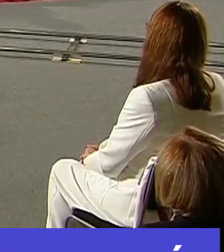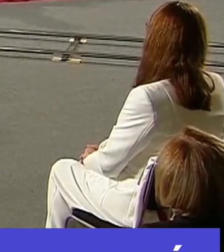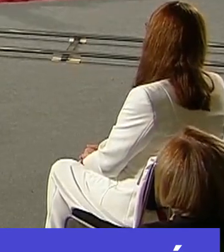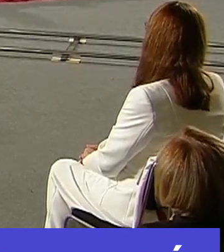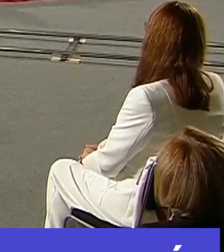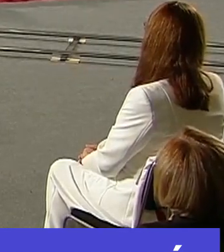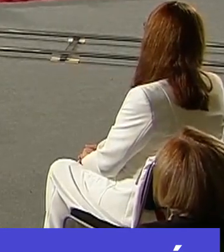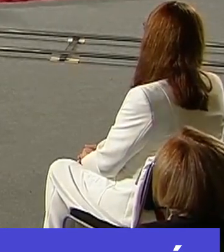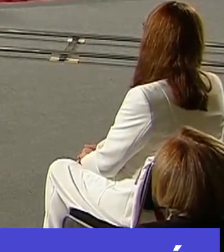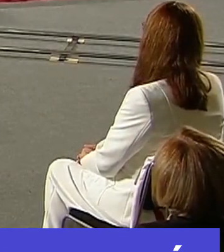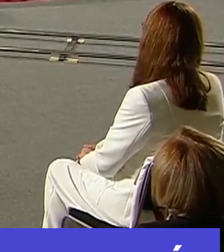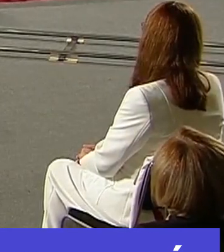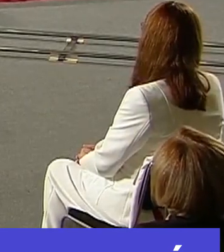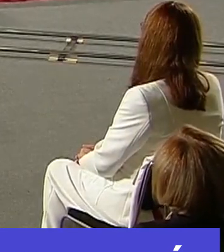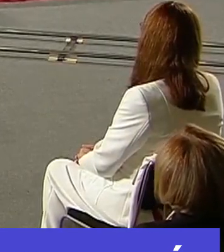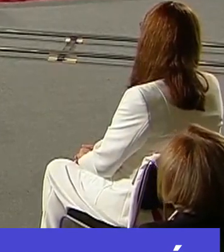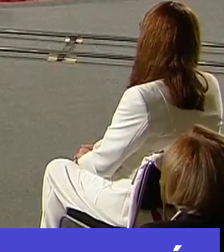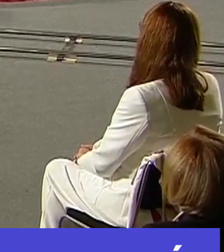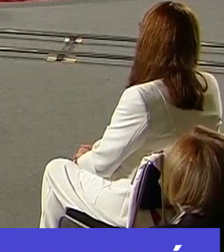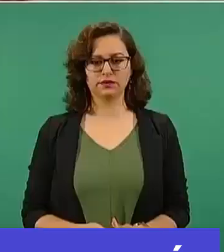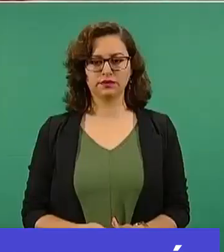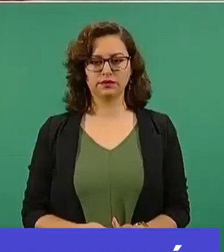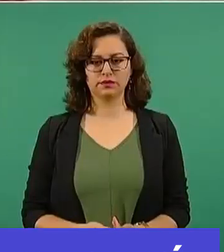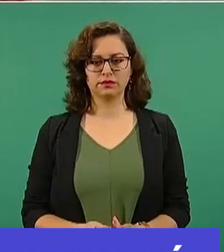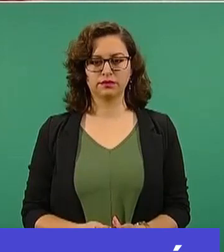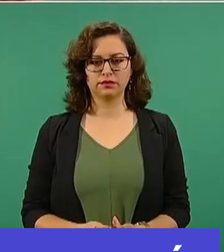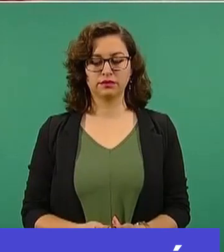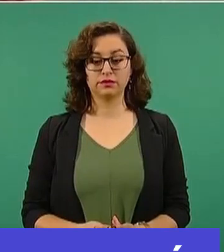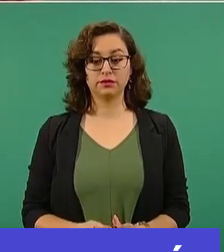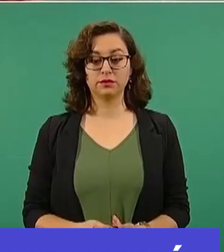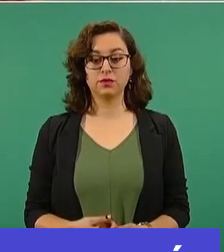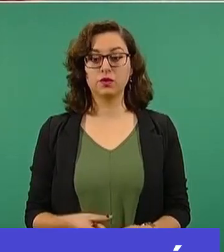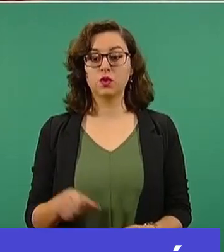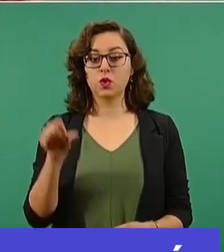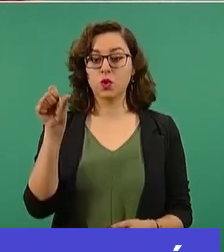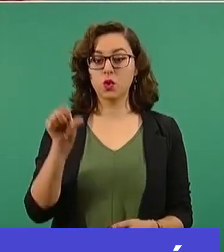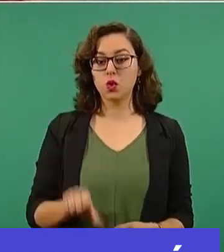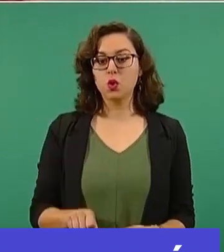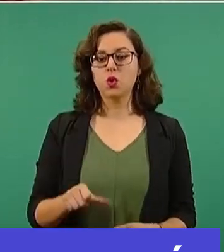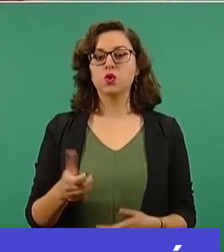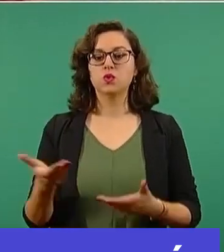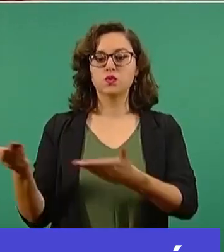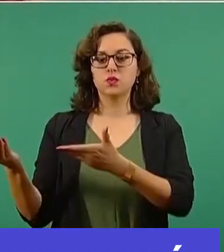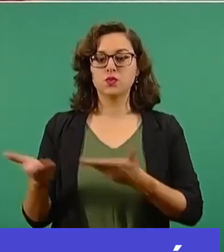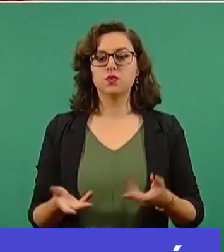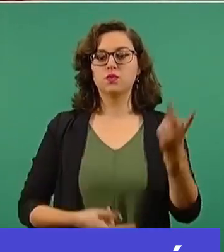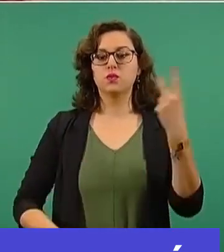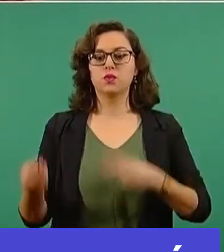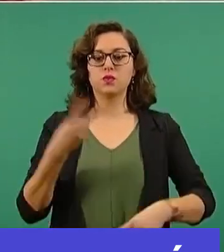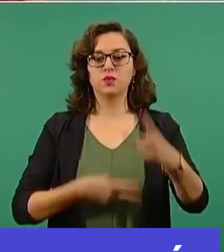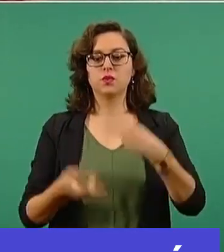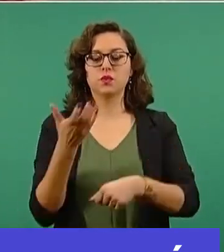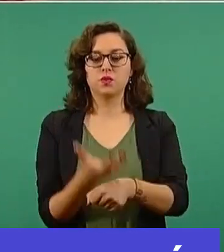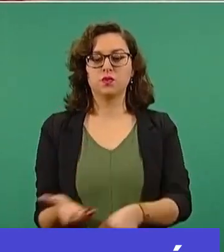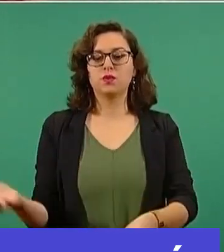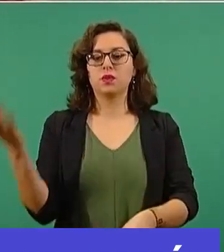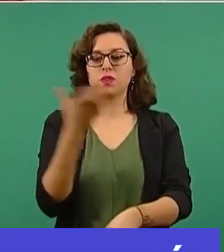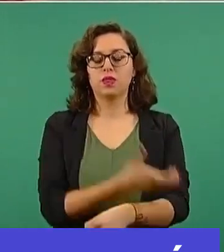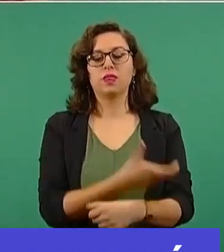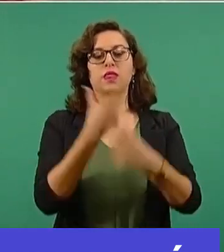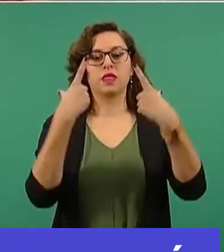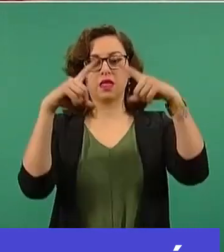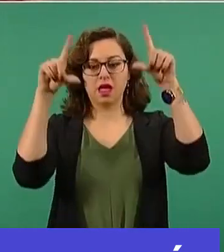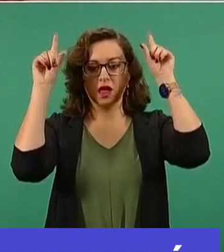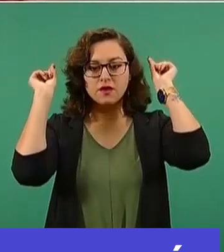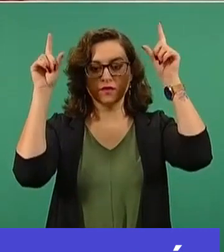enfermeras, representantes de un